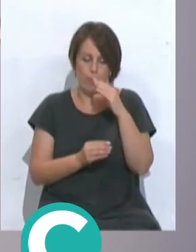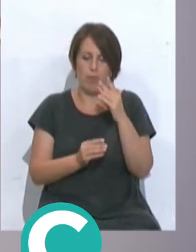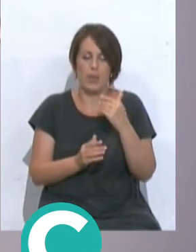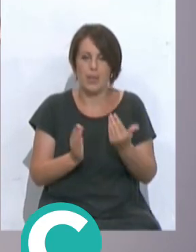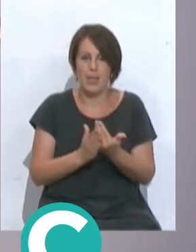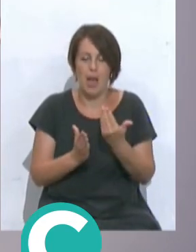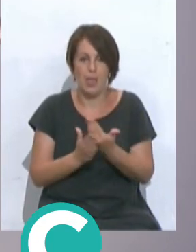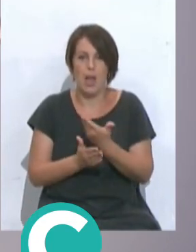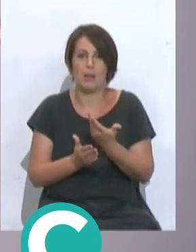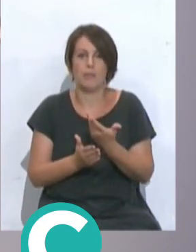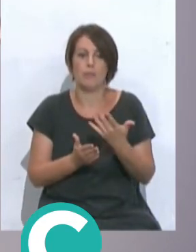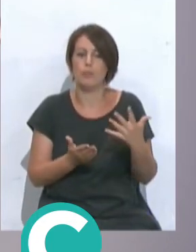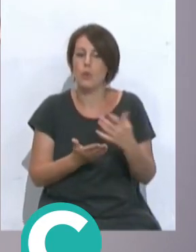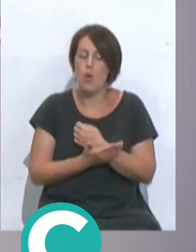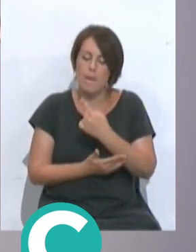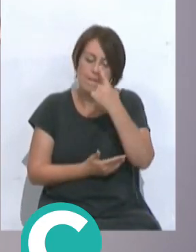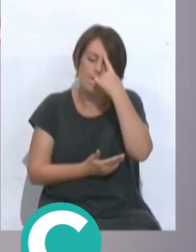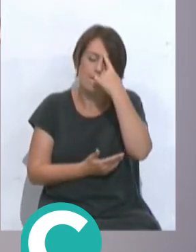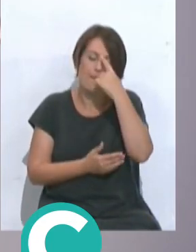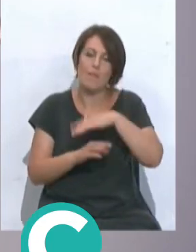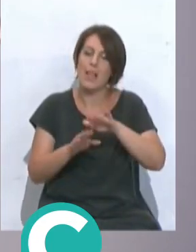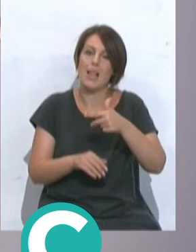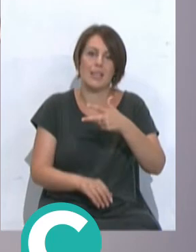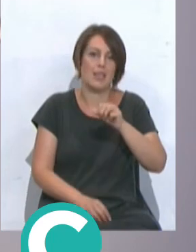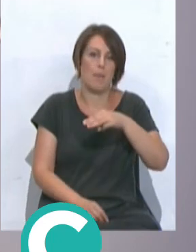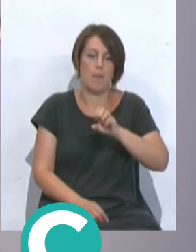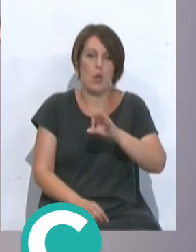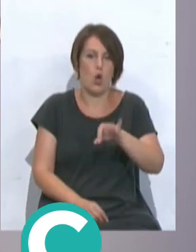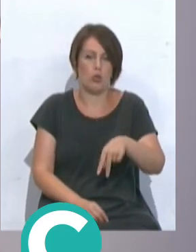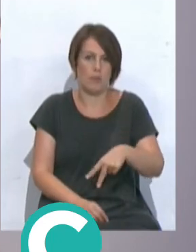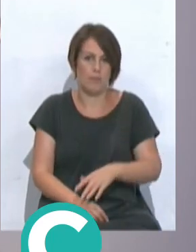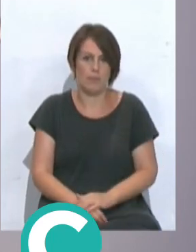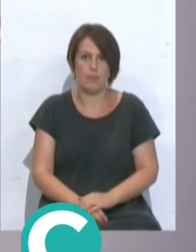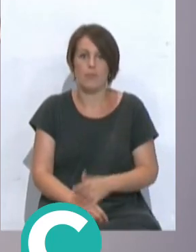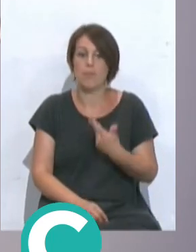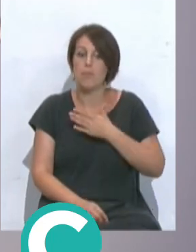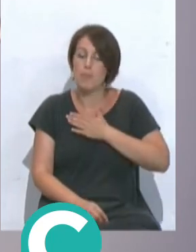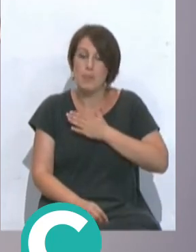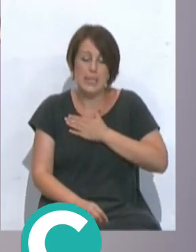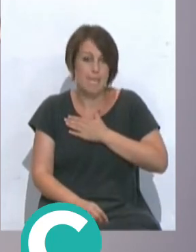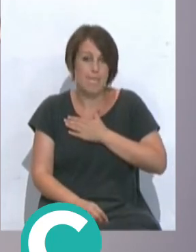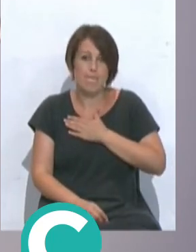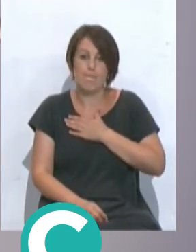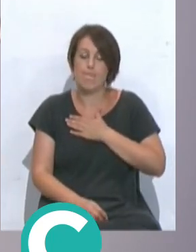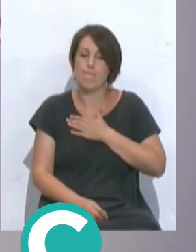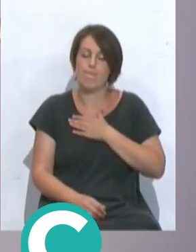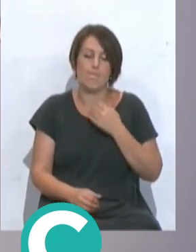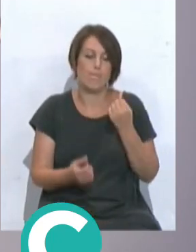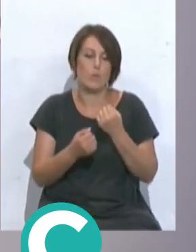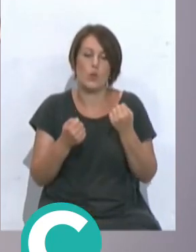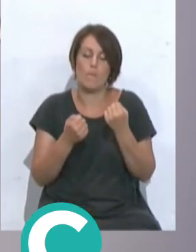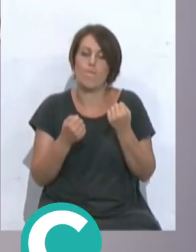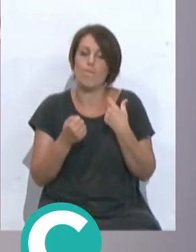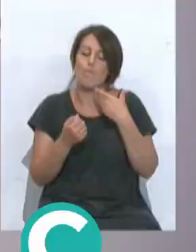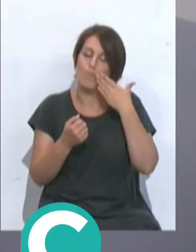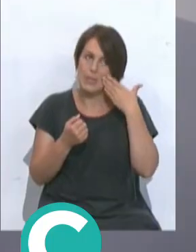el día a día quizás de todo me queda la final de la Champions aunque para mí no es el torneo el